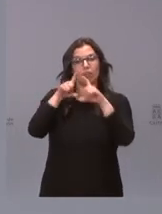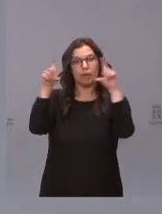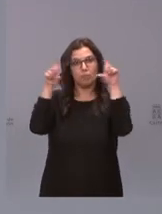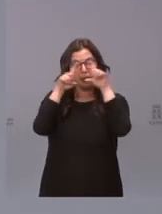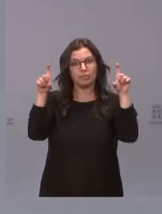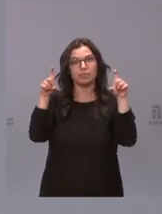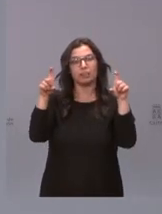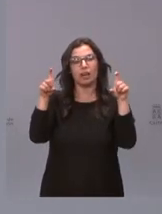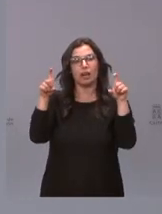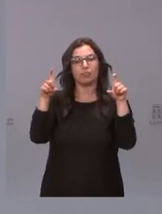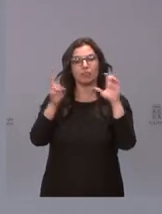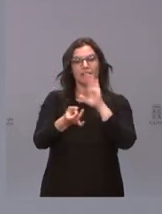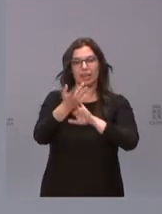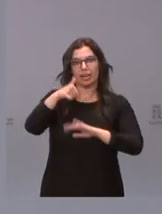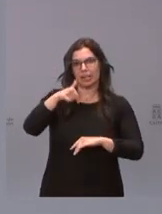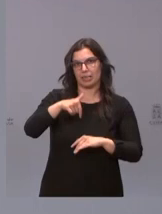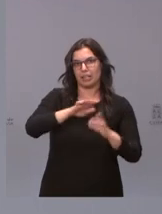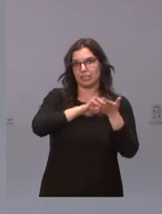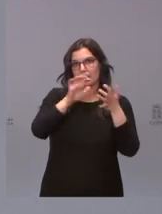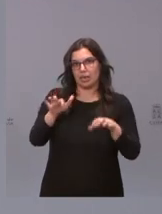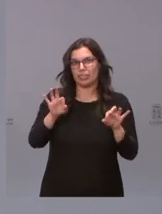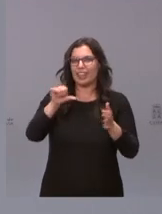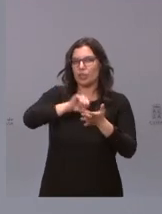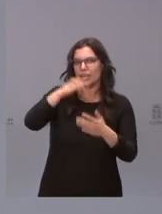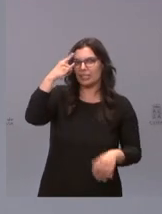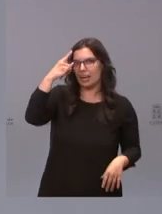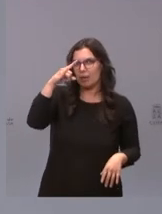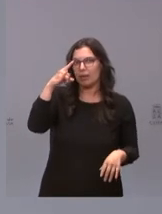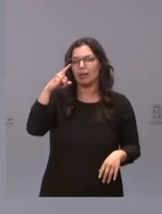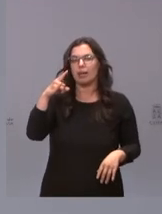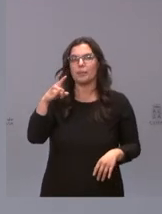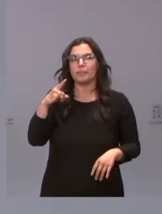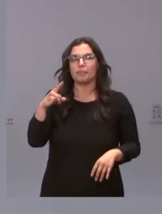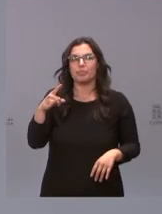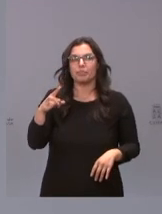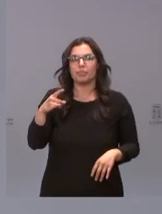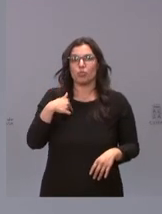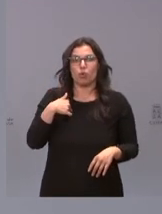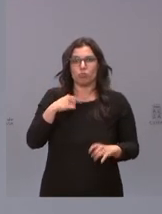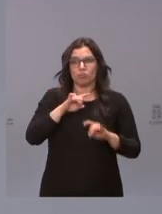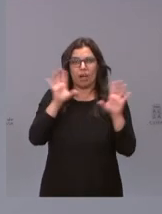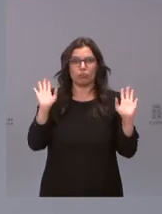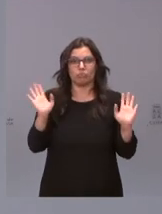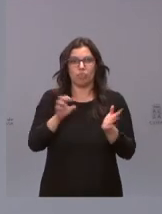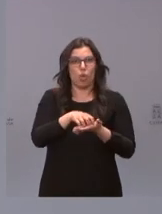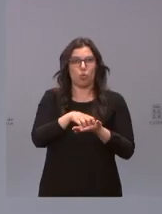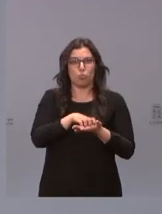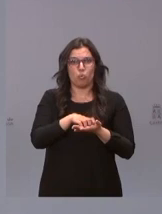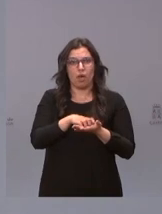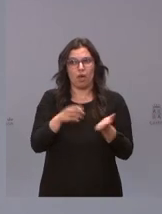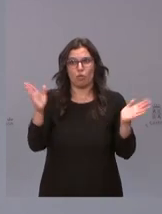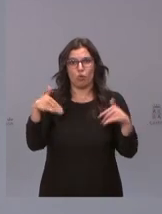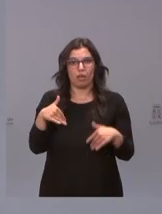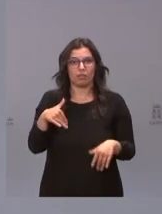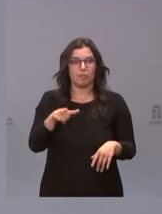pudiera instalarse en Castilla y León y en Salamanca no lo dudé ni personalmente